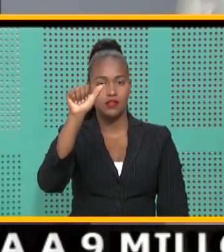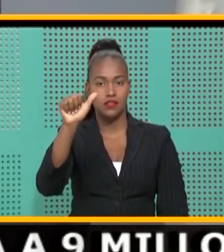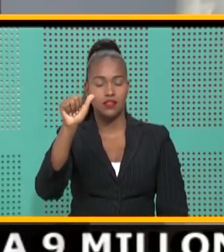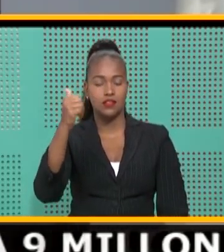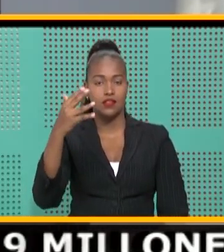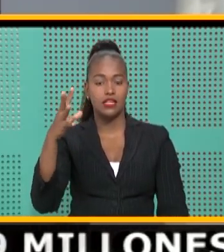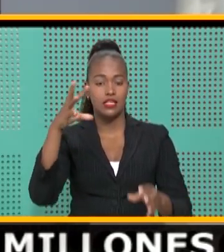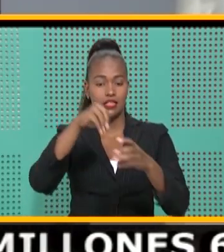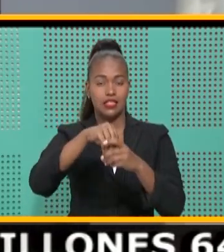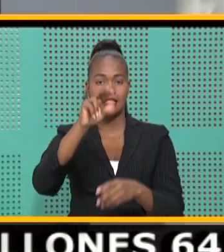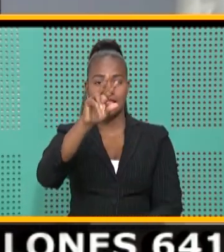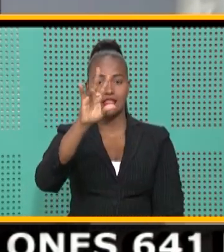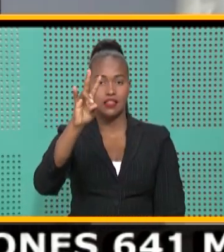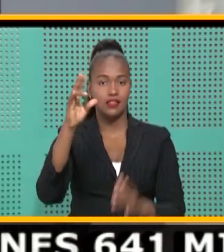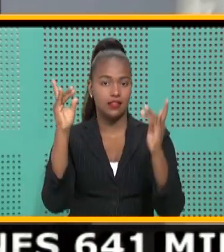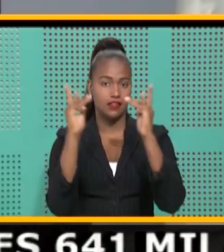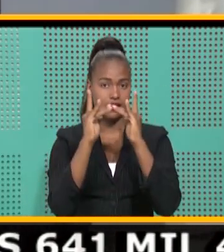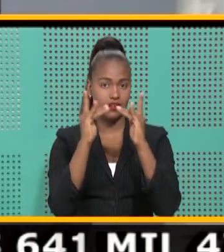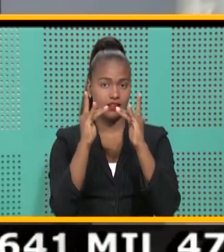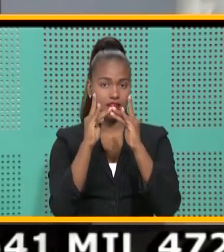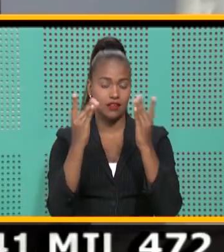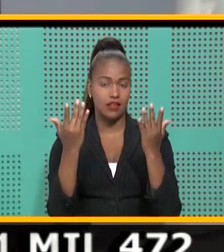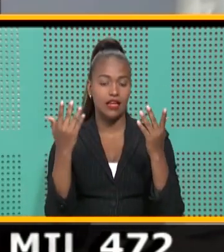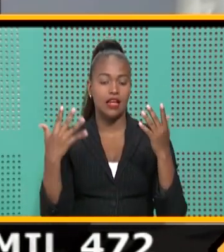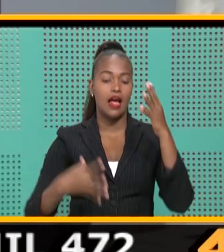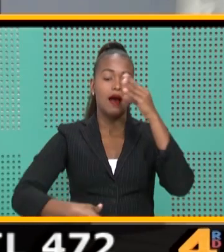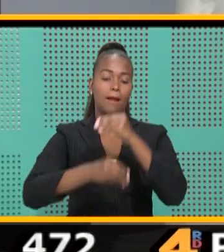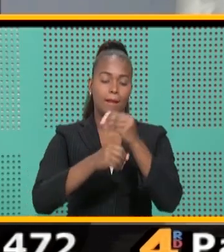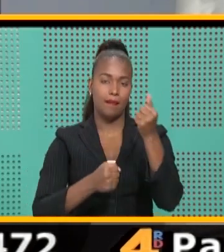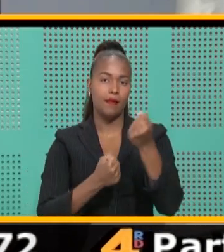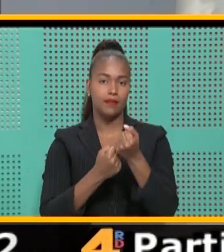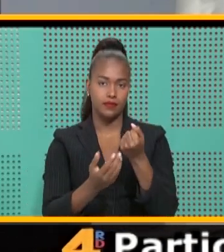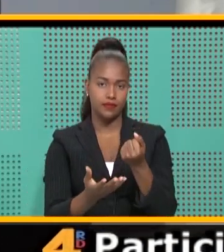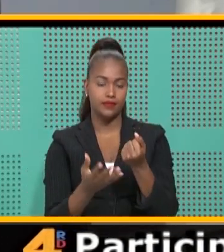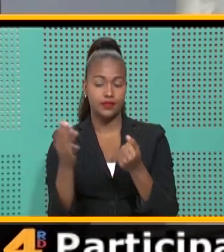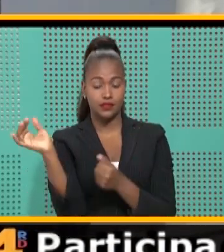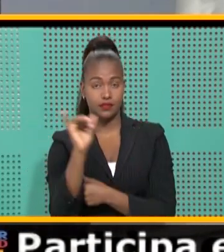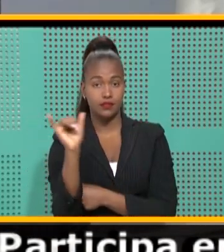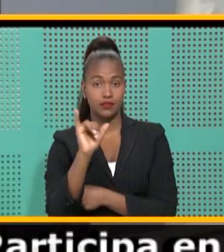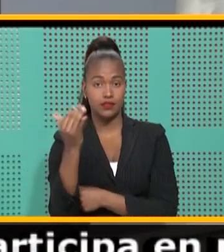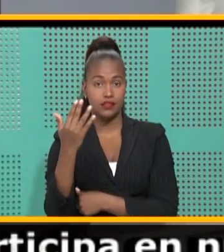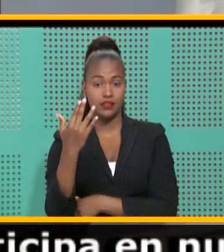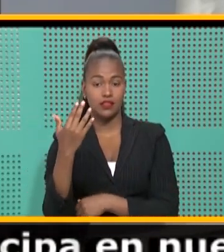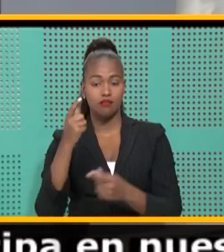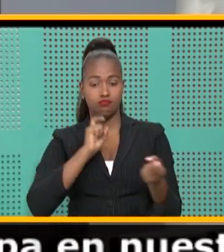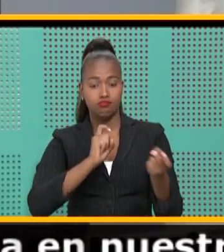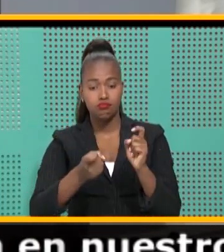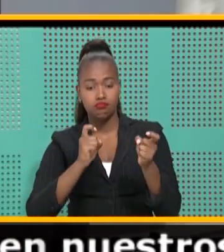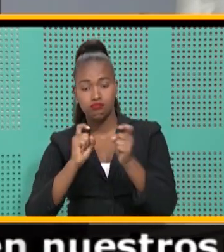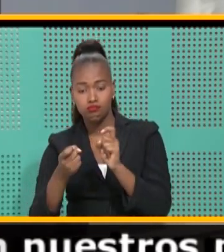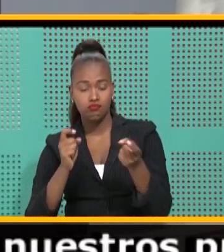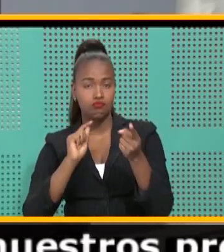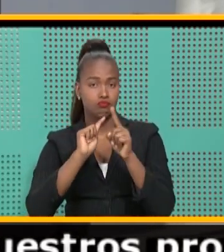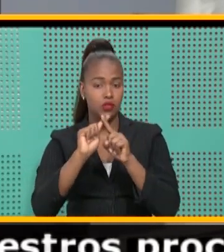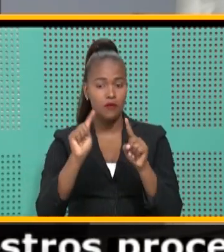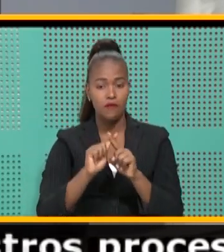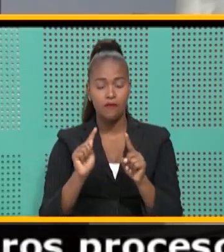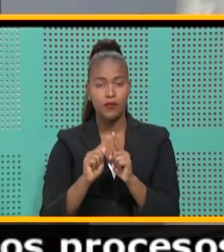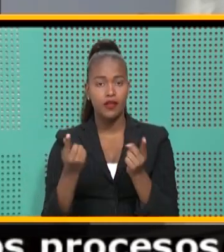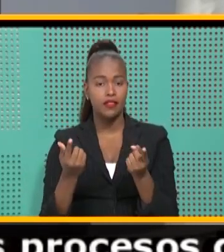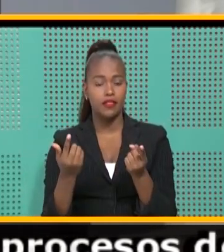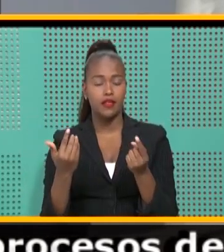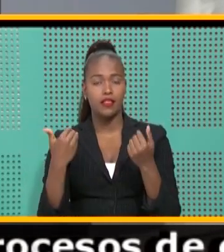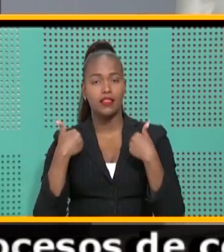36 camas adicionales. Igualmente se han modificado algunas de